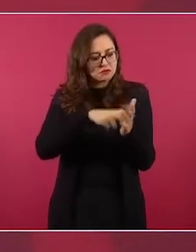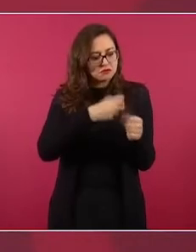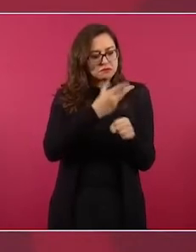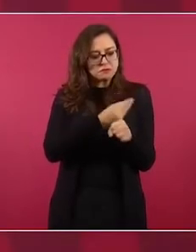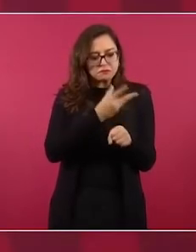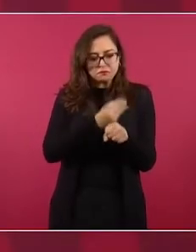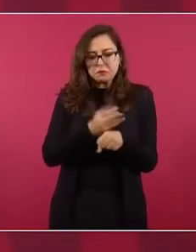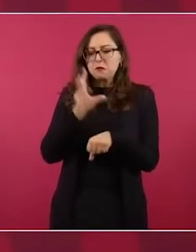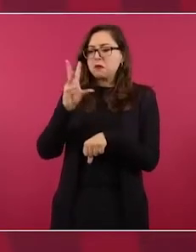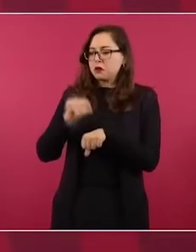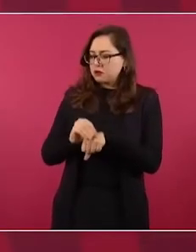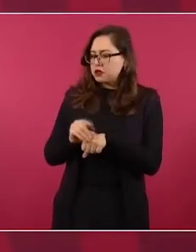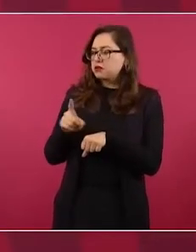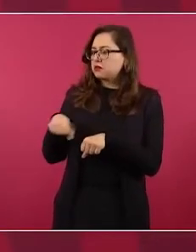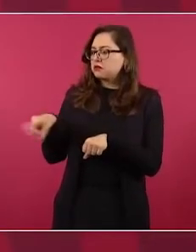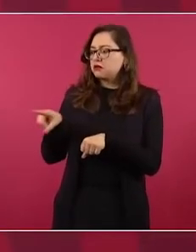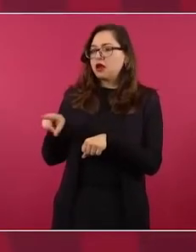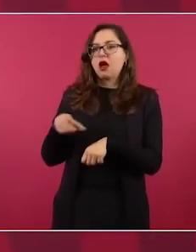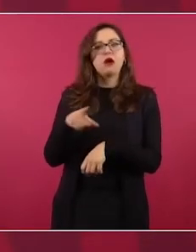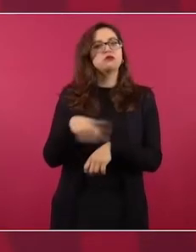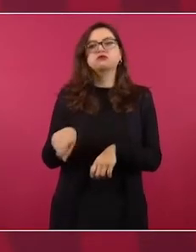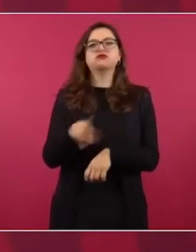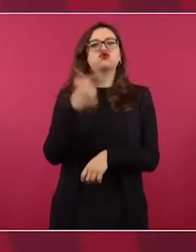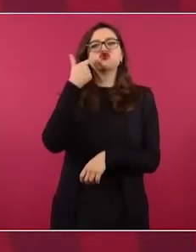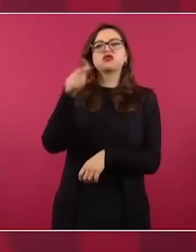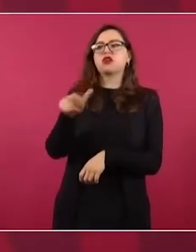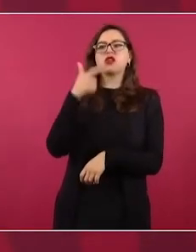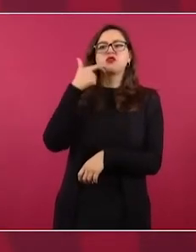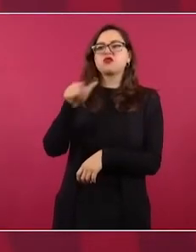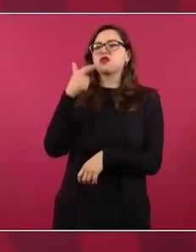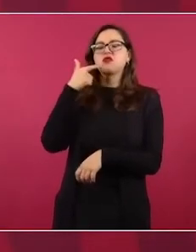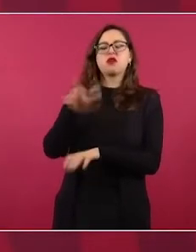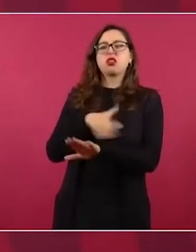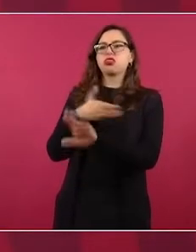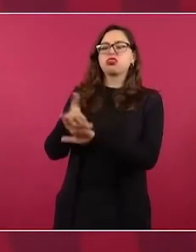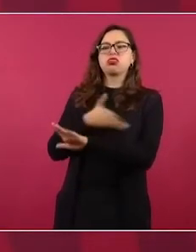paladines de los derechos humanos.